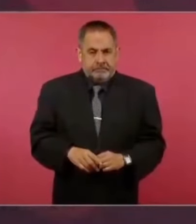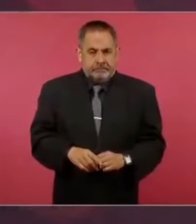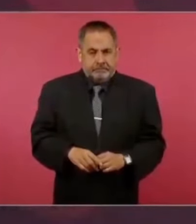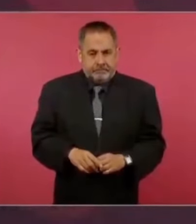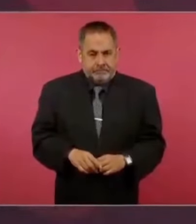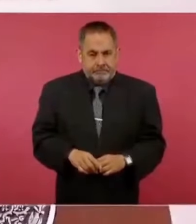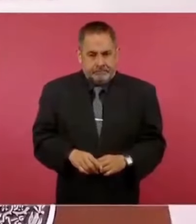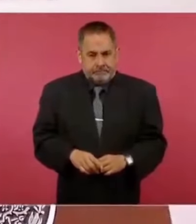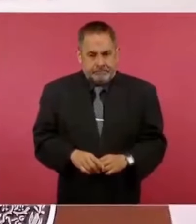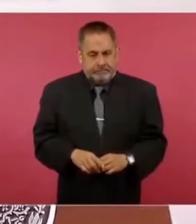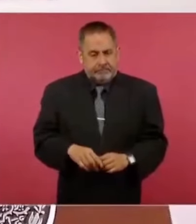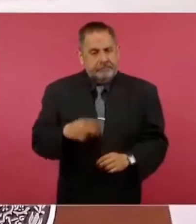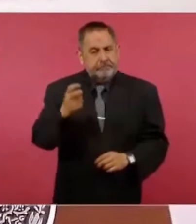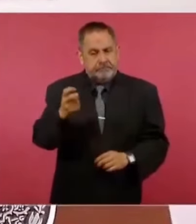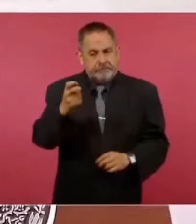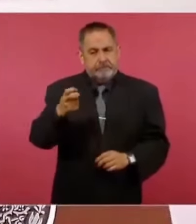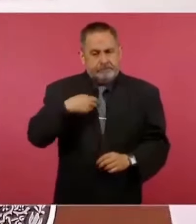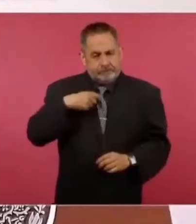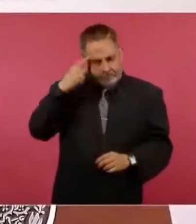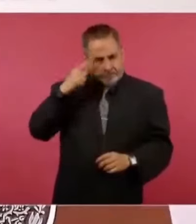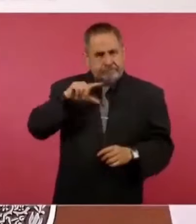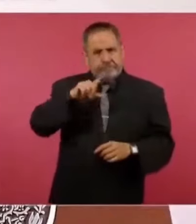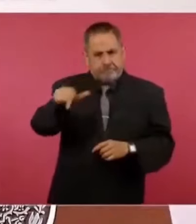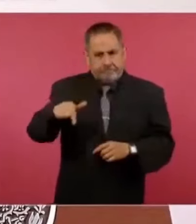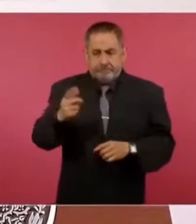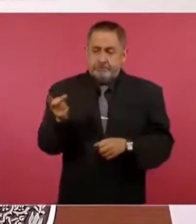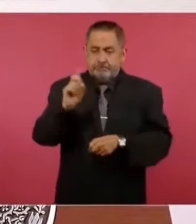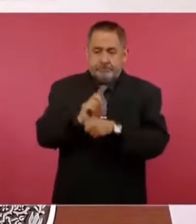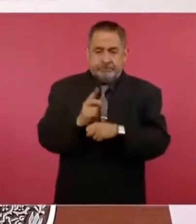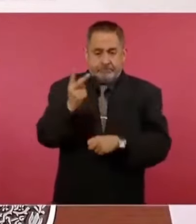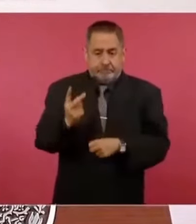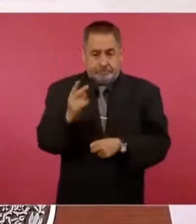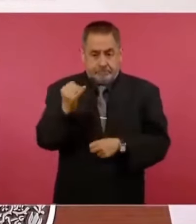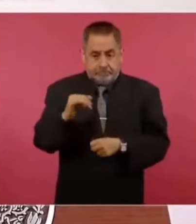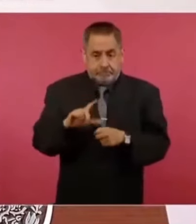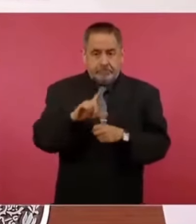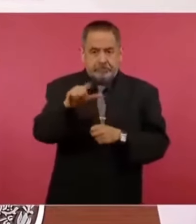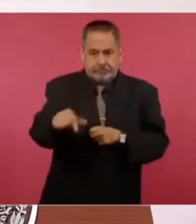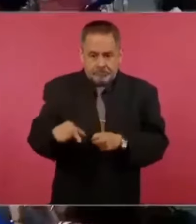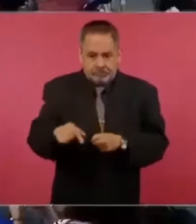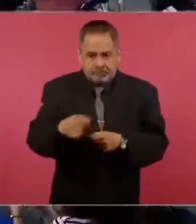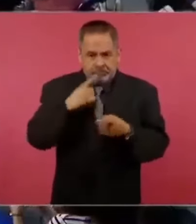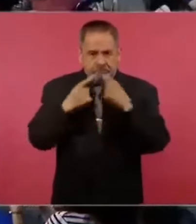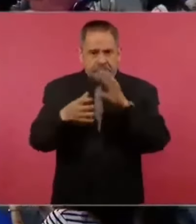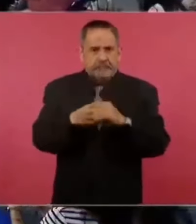Pero por eso vamos a hablar después del día 2. El compañero que quedó pendiente. Gracias.